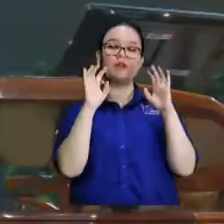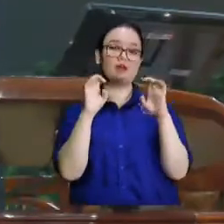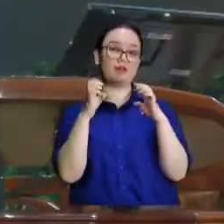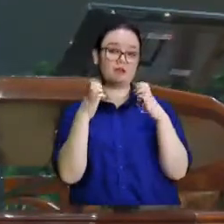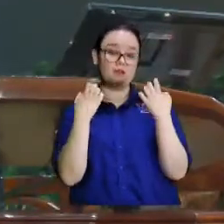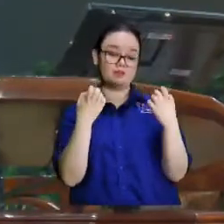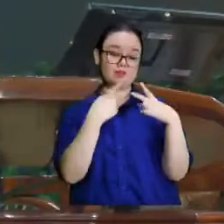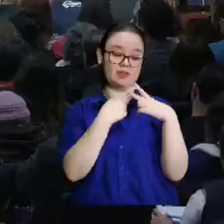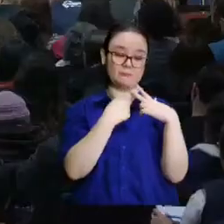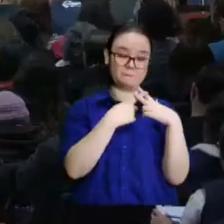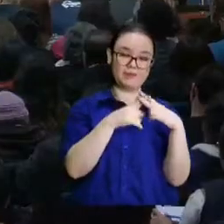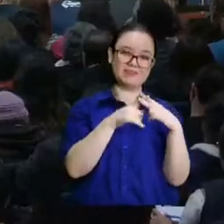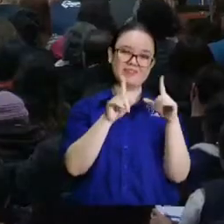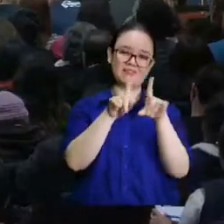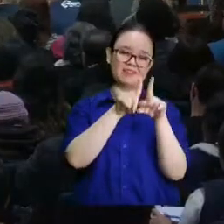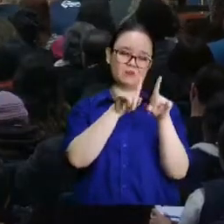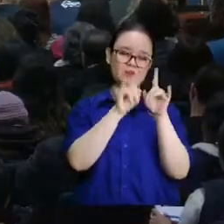de nuevo.